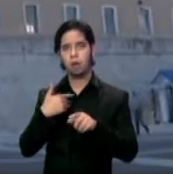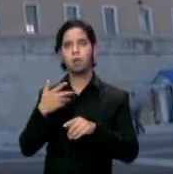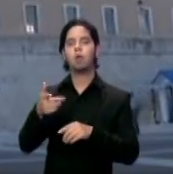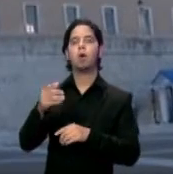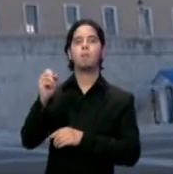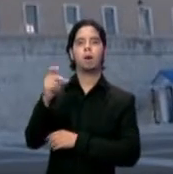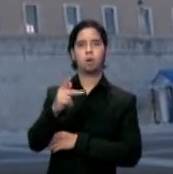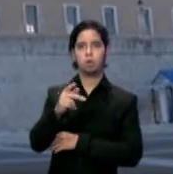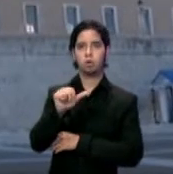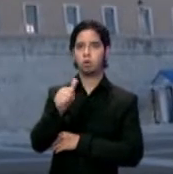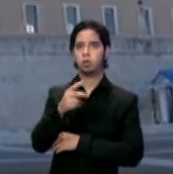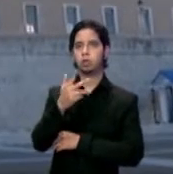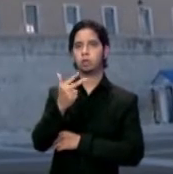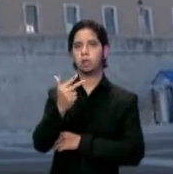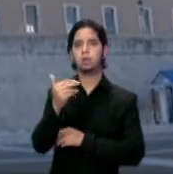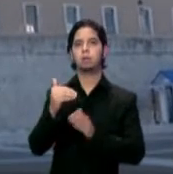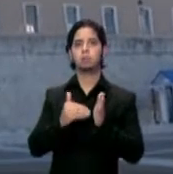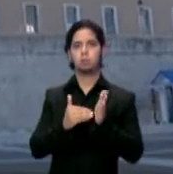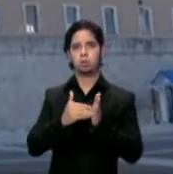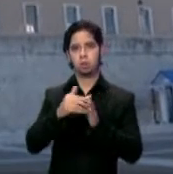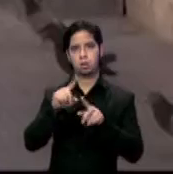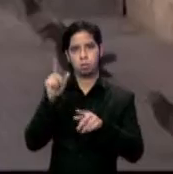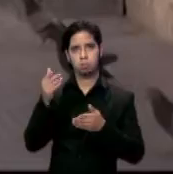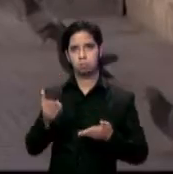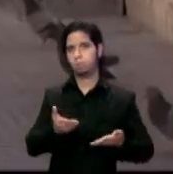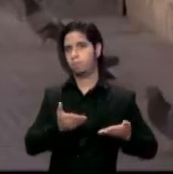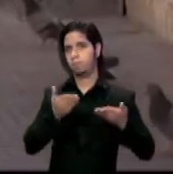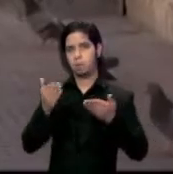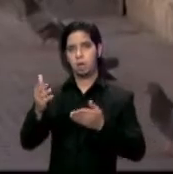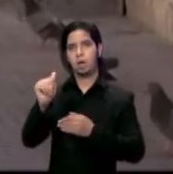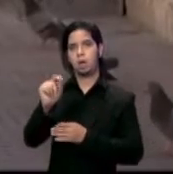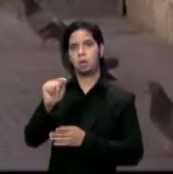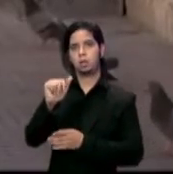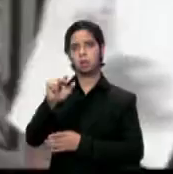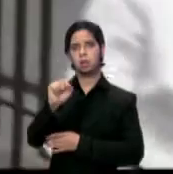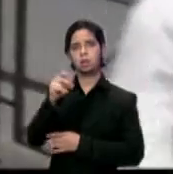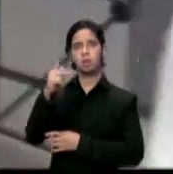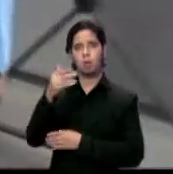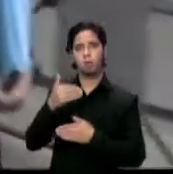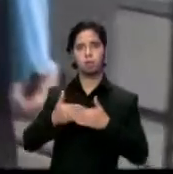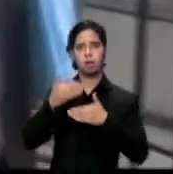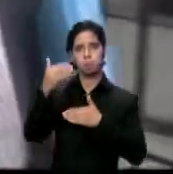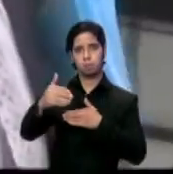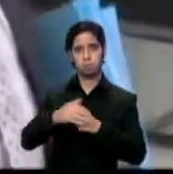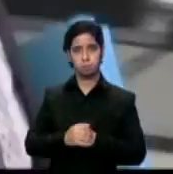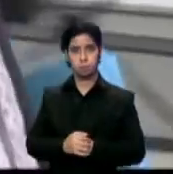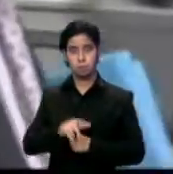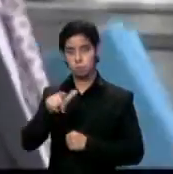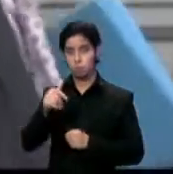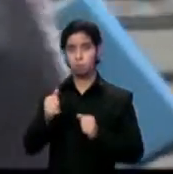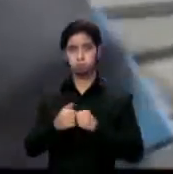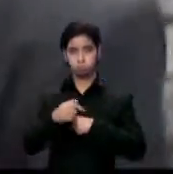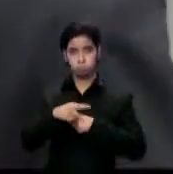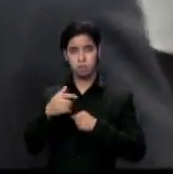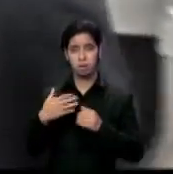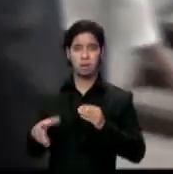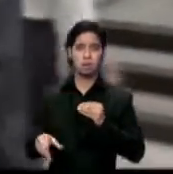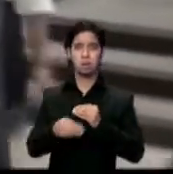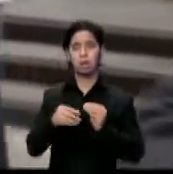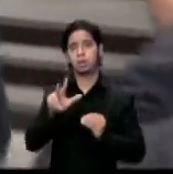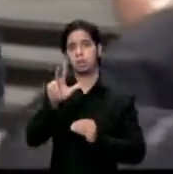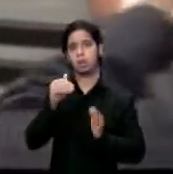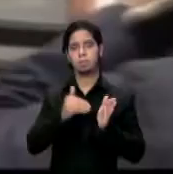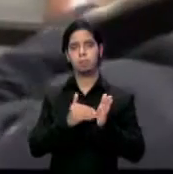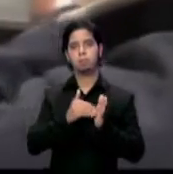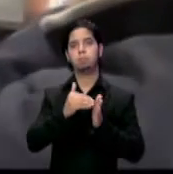otro de 13 mil millones que será entregado a Atenas el próximo jueves. Más adelante se añadirán otros 3 mil millones de euros